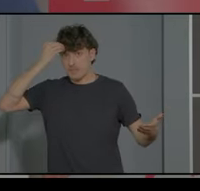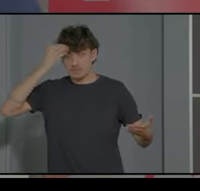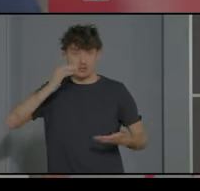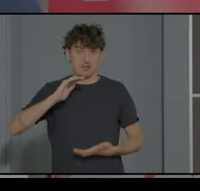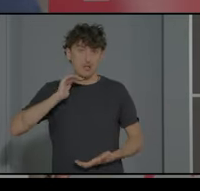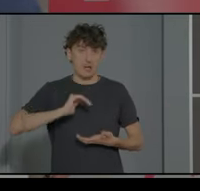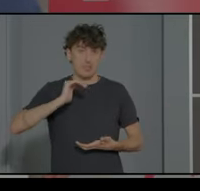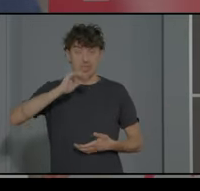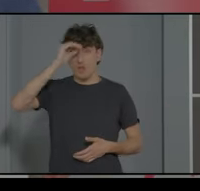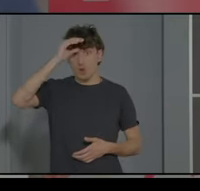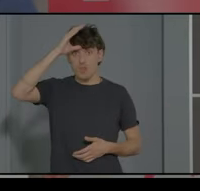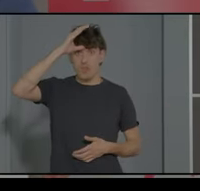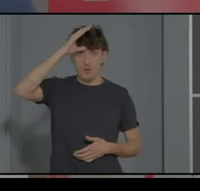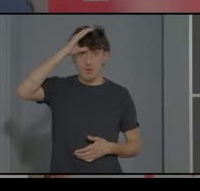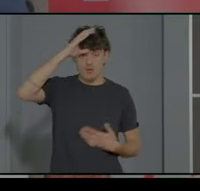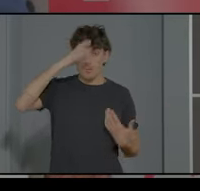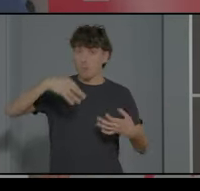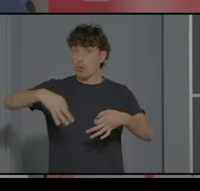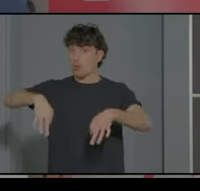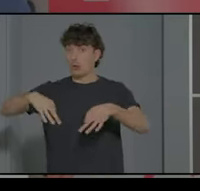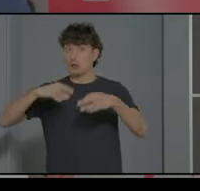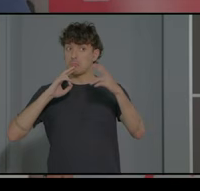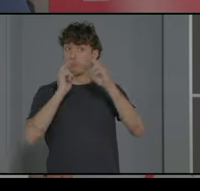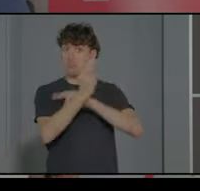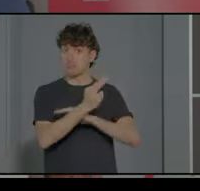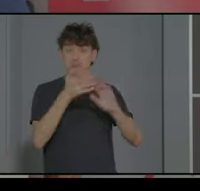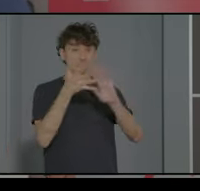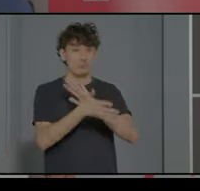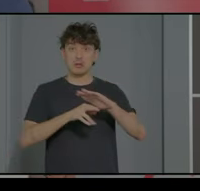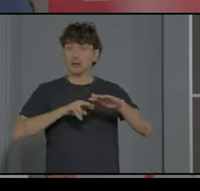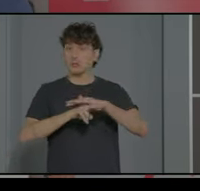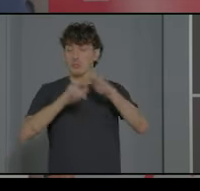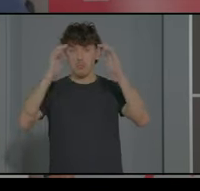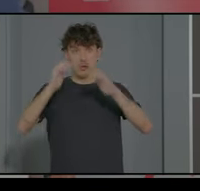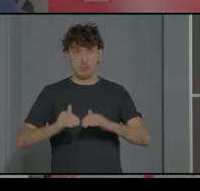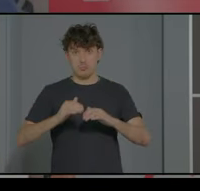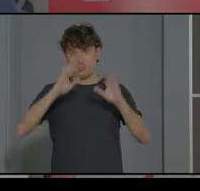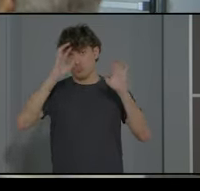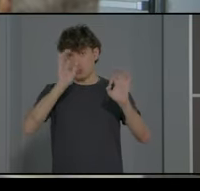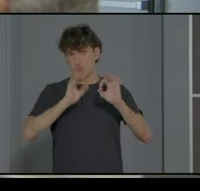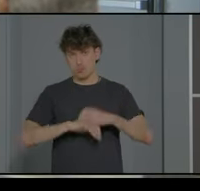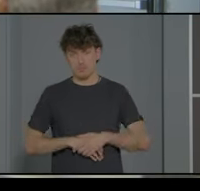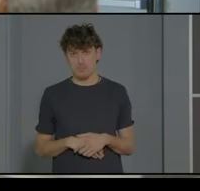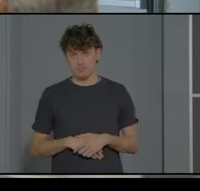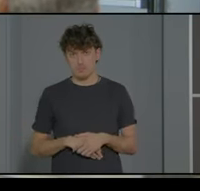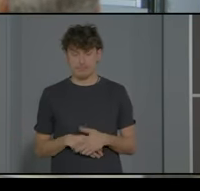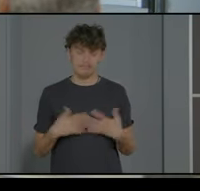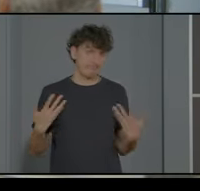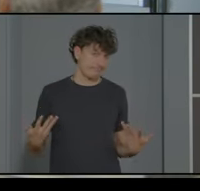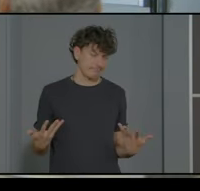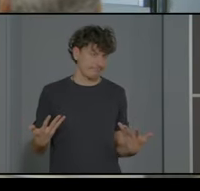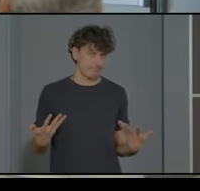cognitiva, una respuesta desde la ordinaria, se presupone que es evidente, ¿no? Es una premisa que